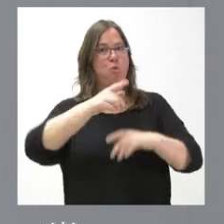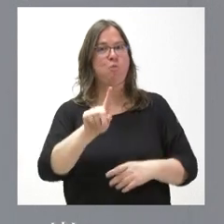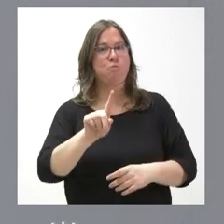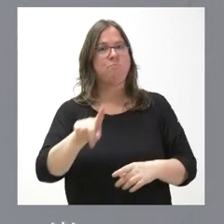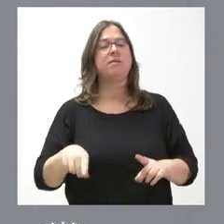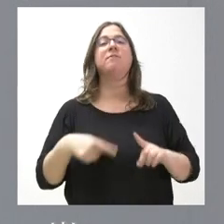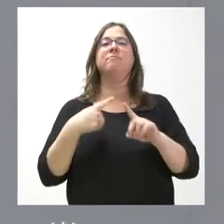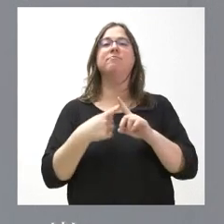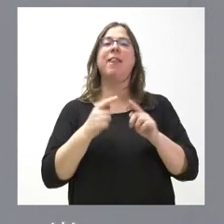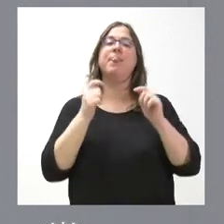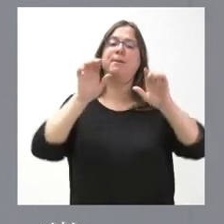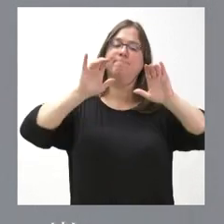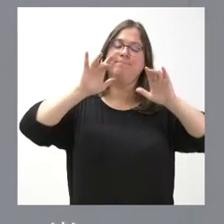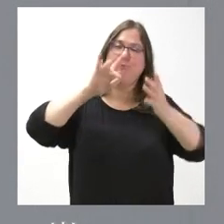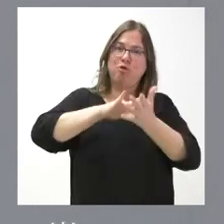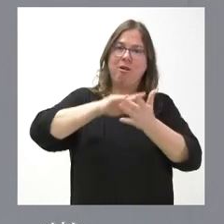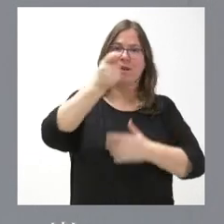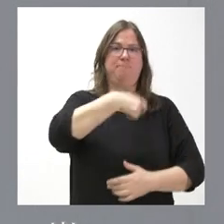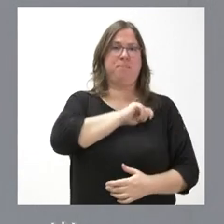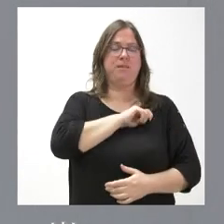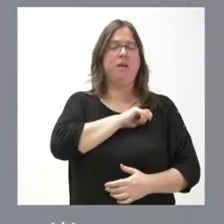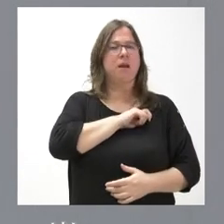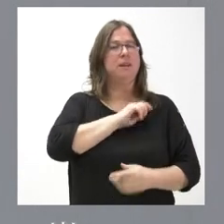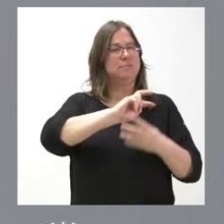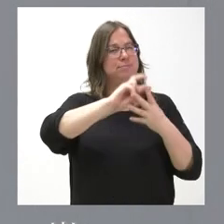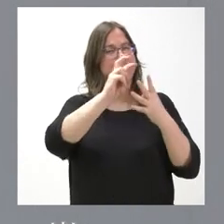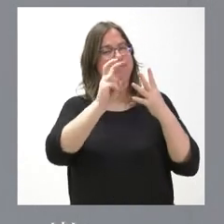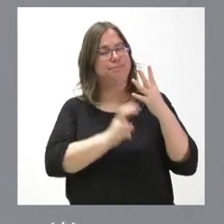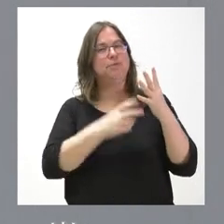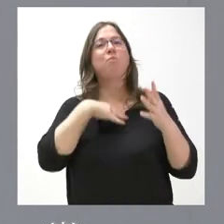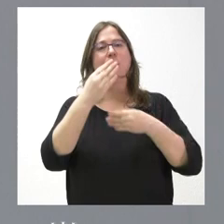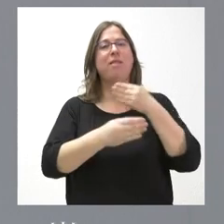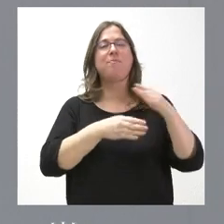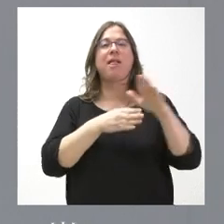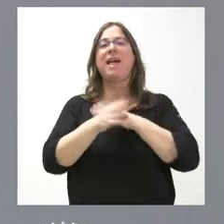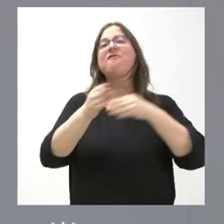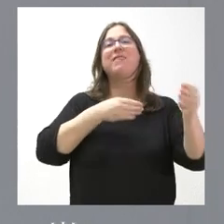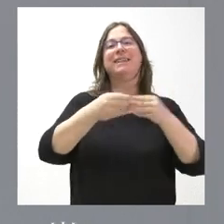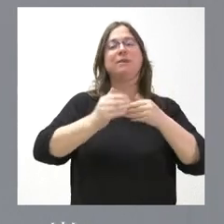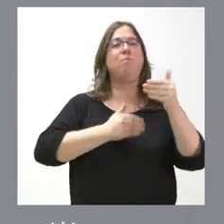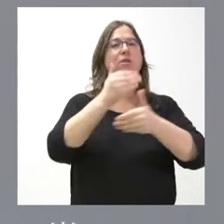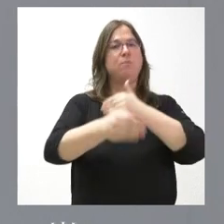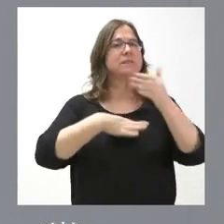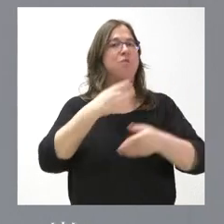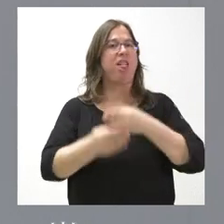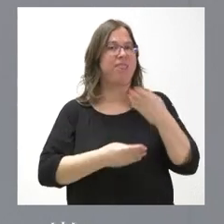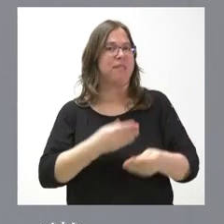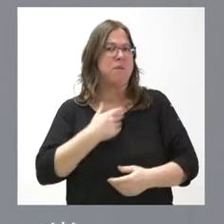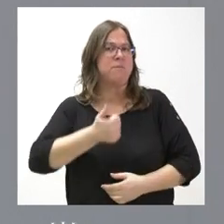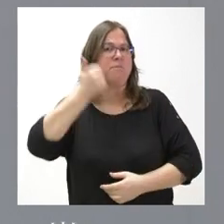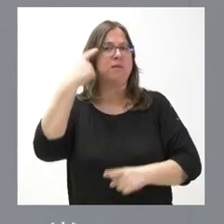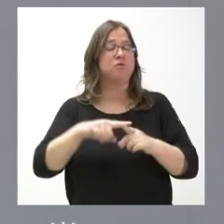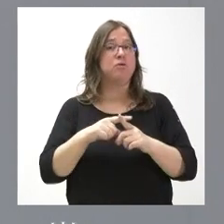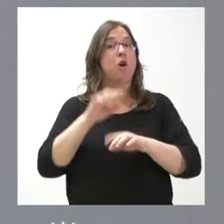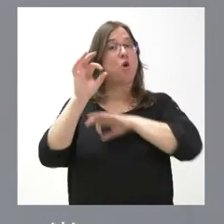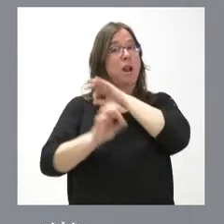lleguen a nuestro país. Hay muchas más cosas que podríamos hacer en torno a la flexibilidad de procedimientos. Hay muchas más cosas que le están pidiendo en este momento las